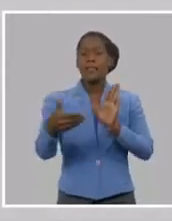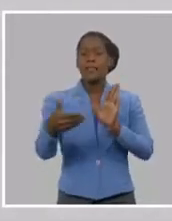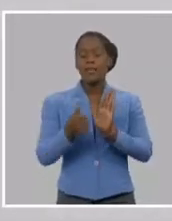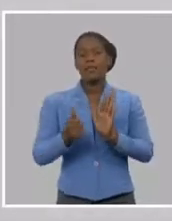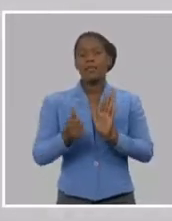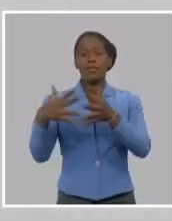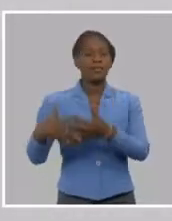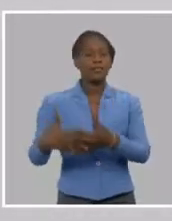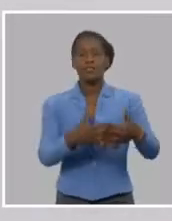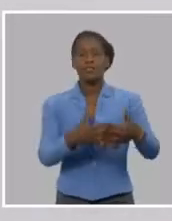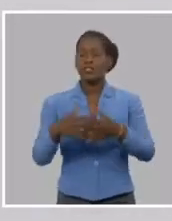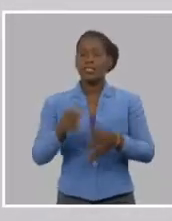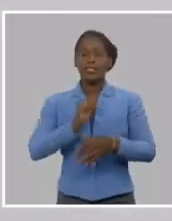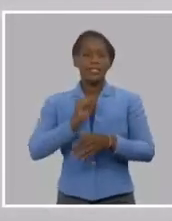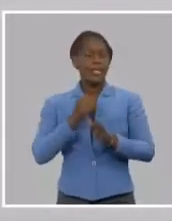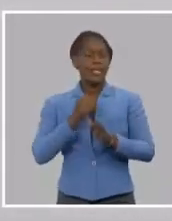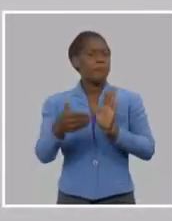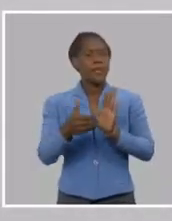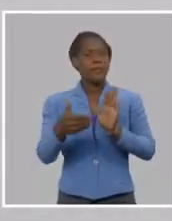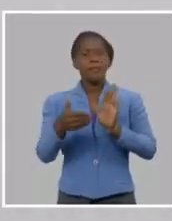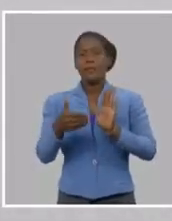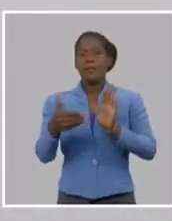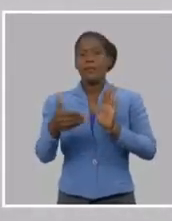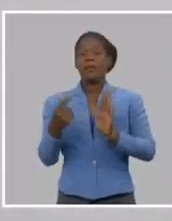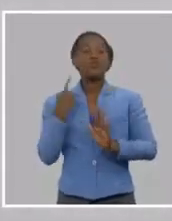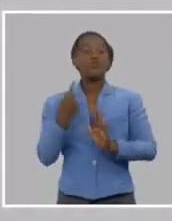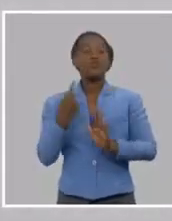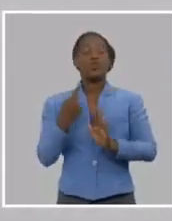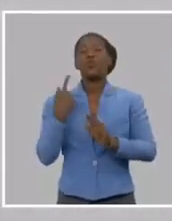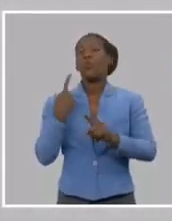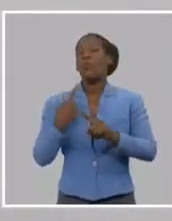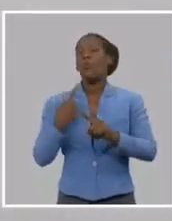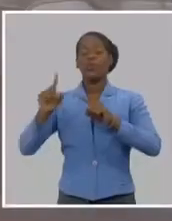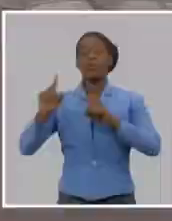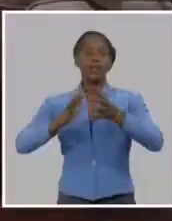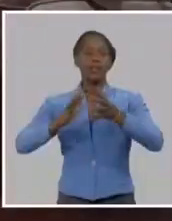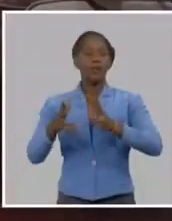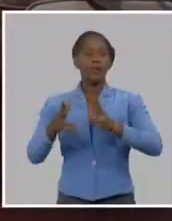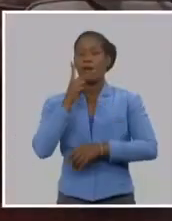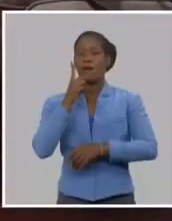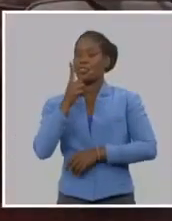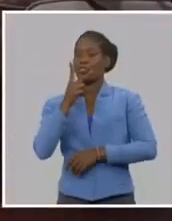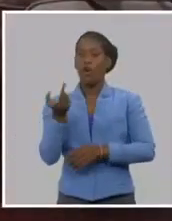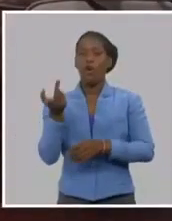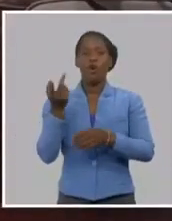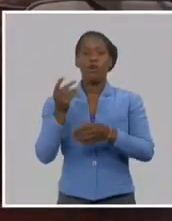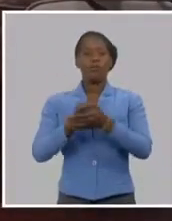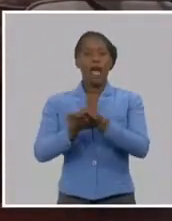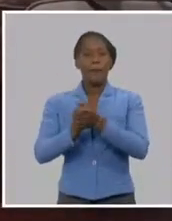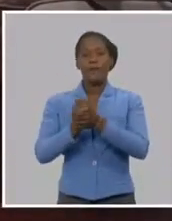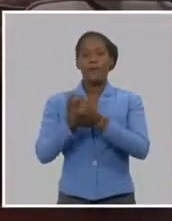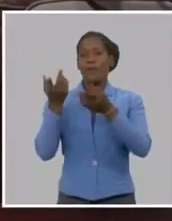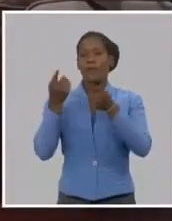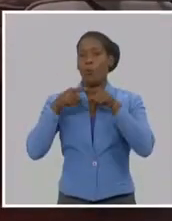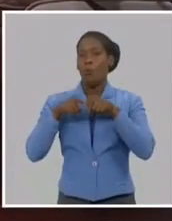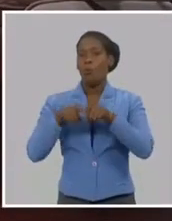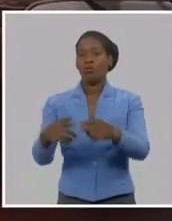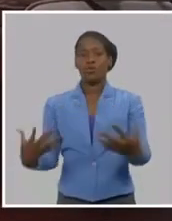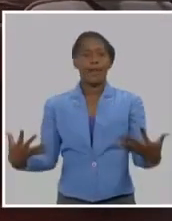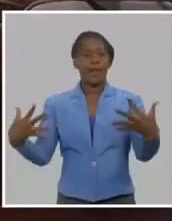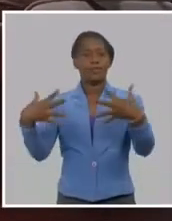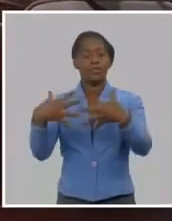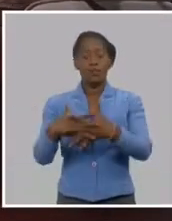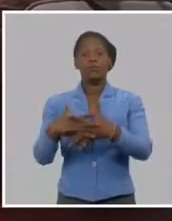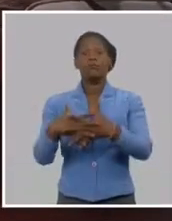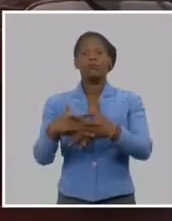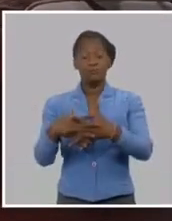para, en función y en servicio, de los intereses de Estados Unidos, entonces Martín está hablando, de una unidad, que en primer lugar, se basa,